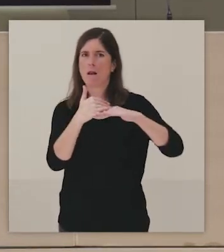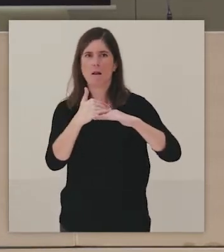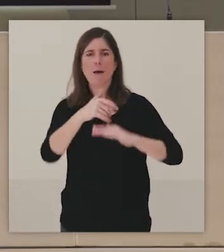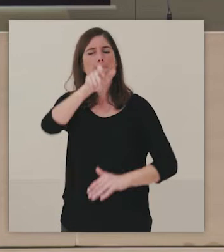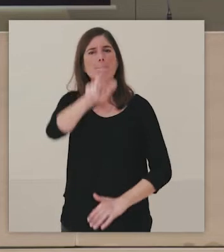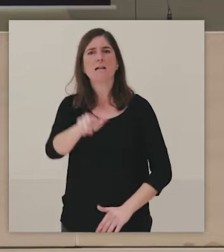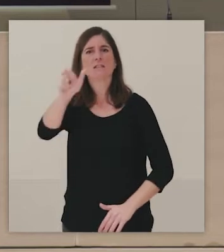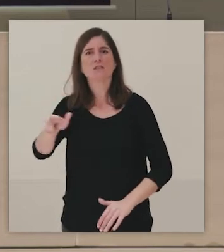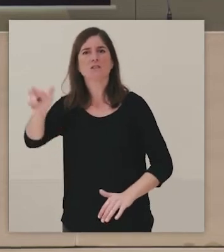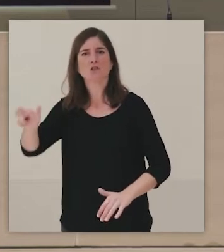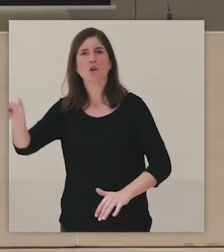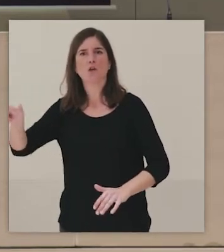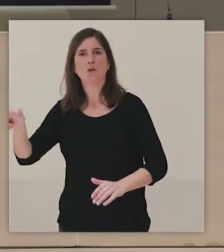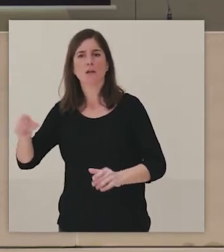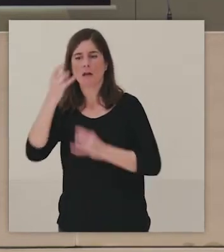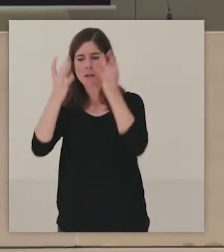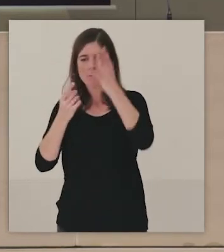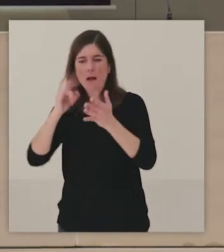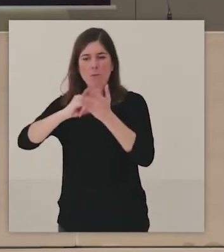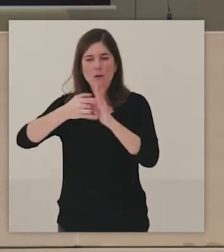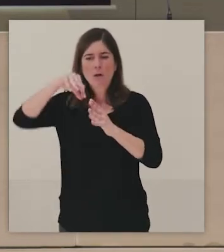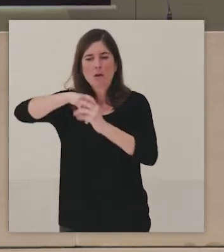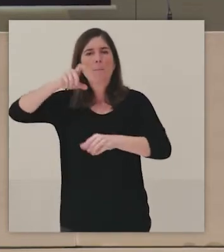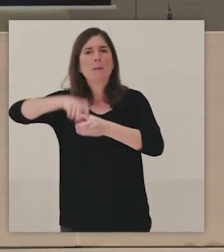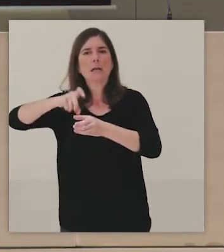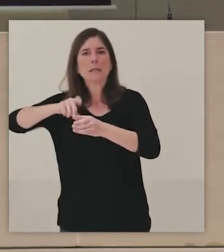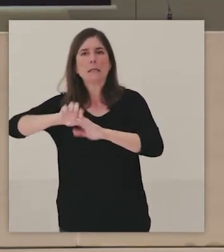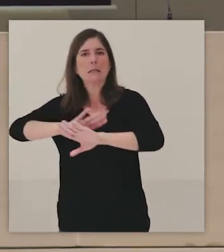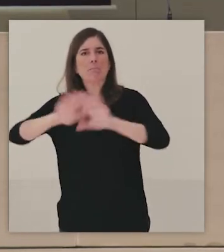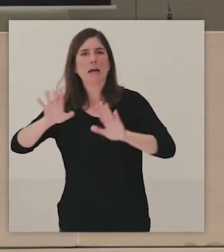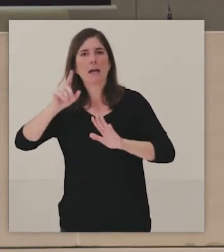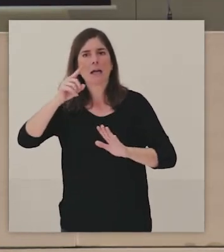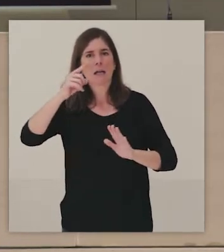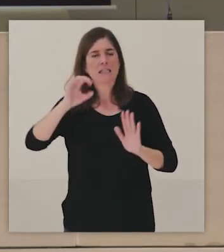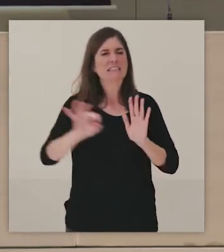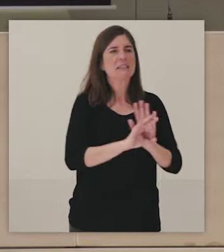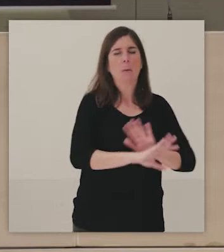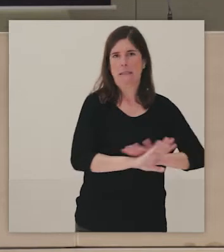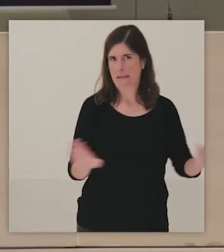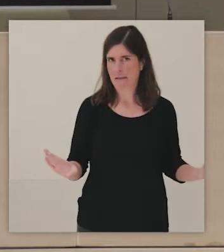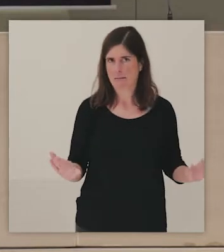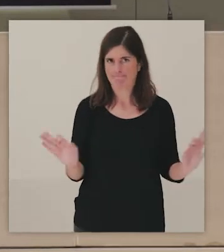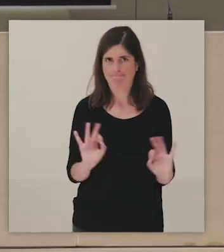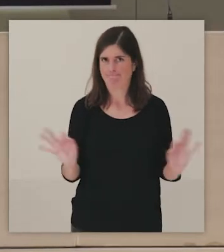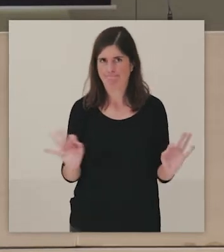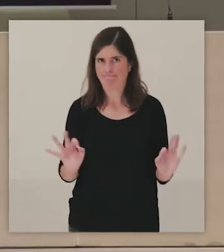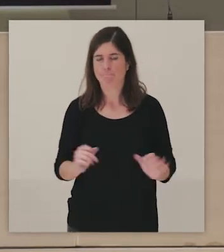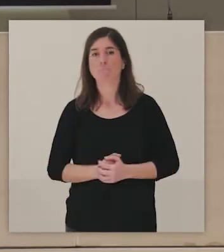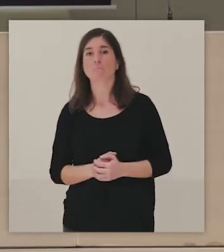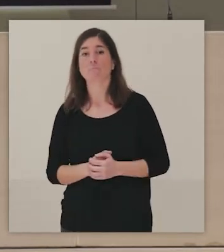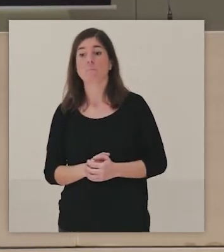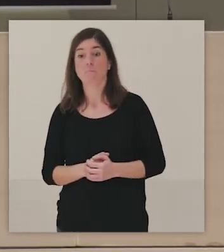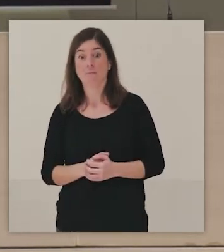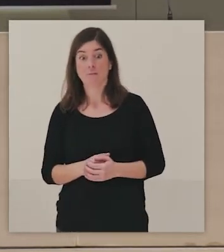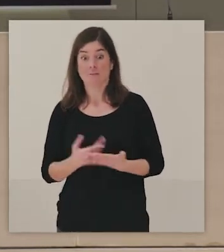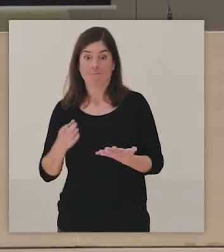personas en una actividad o en un proyecto. Creo que eso es muy importante y el museo creo que es un espacio que